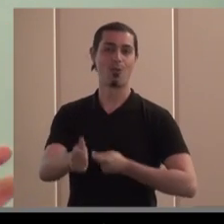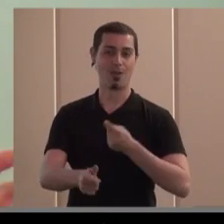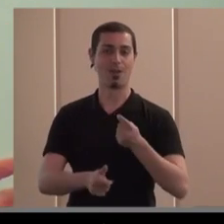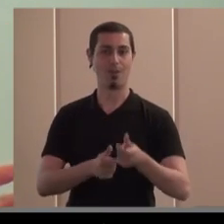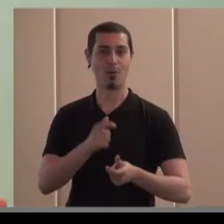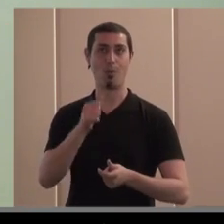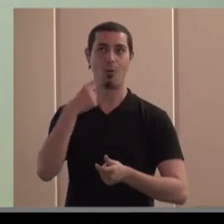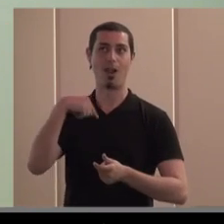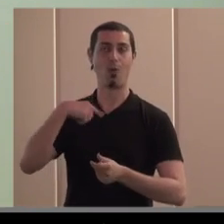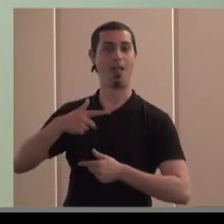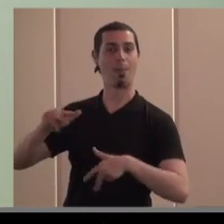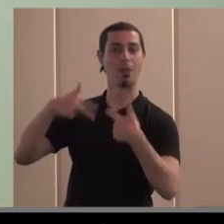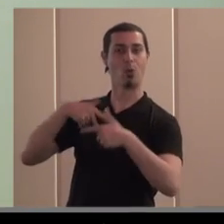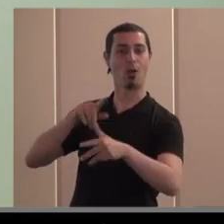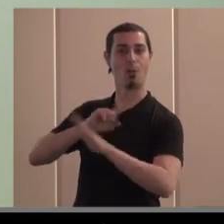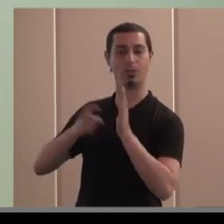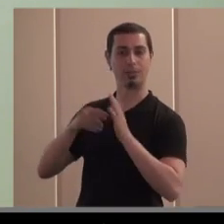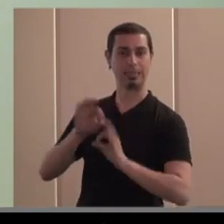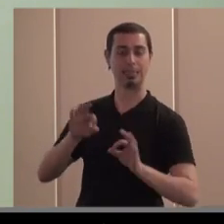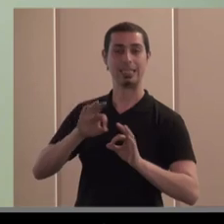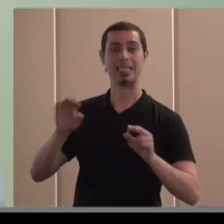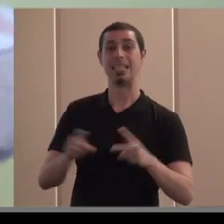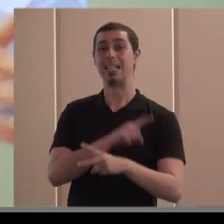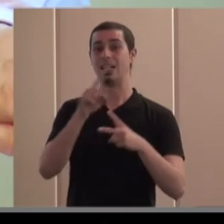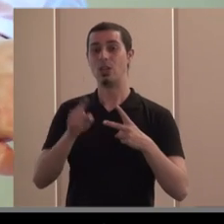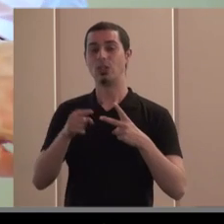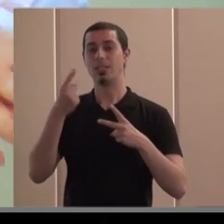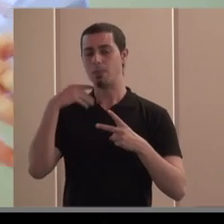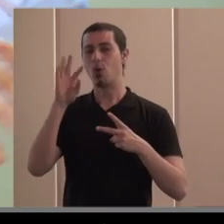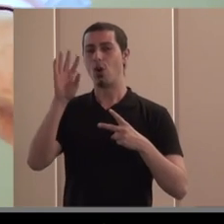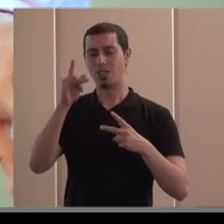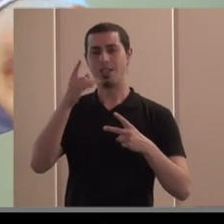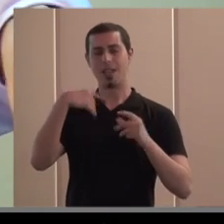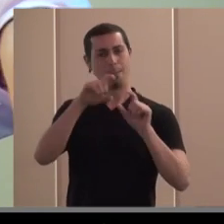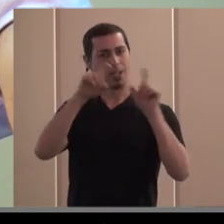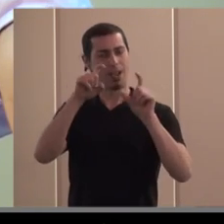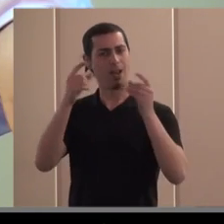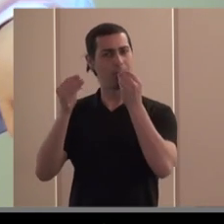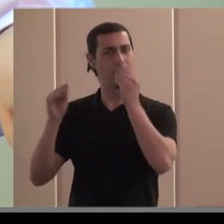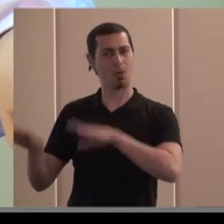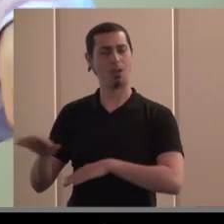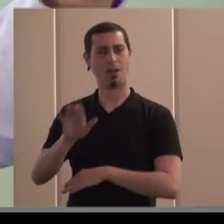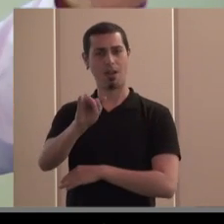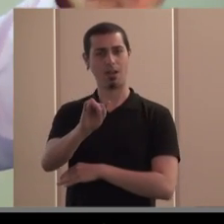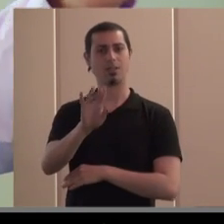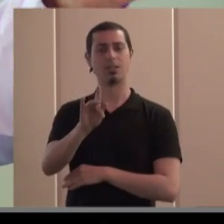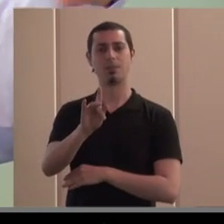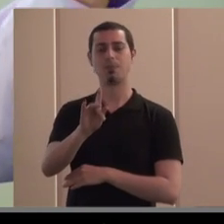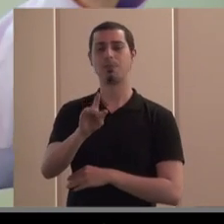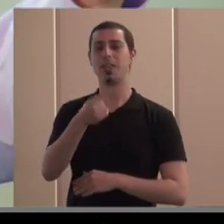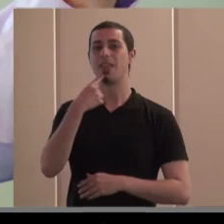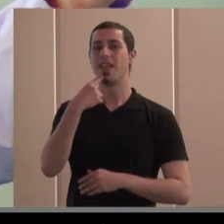te dejan meter baza y dos y por lo menos si estamos representados a nivel empresarial existe no existe